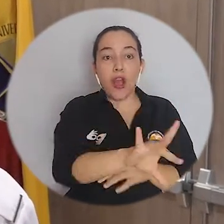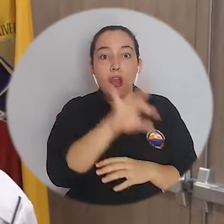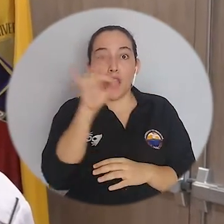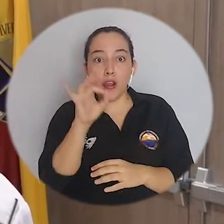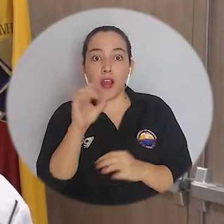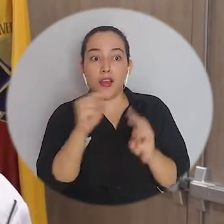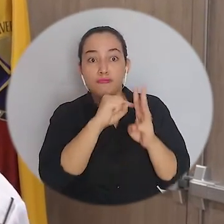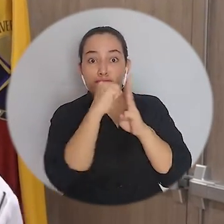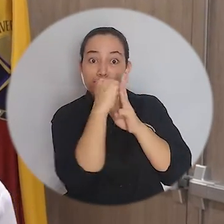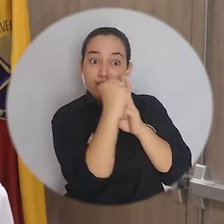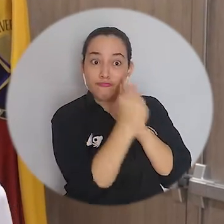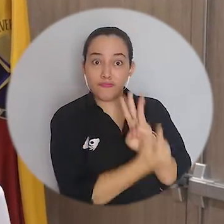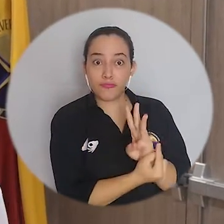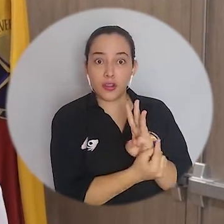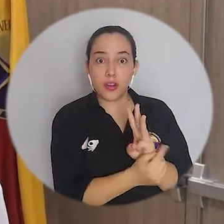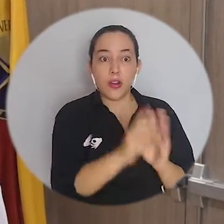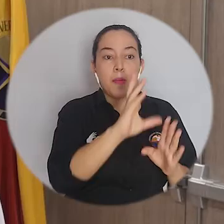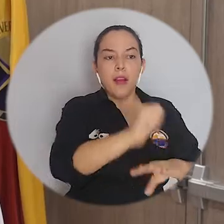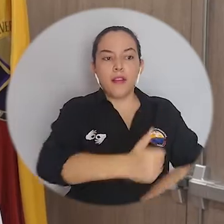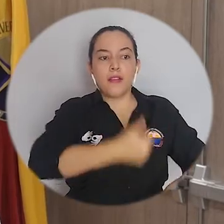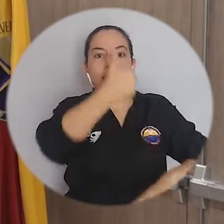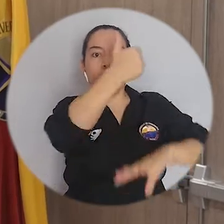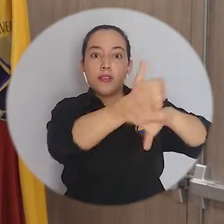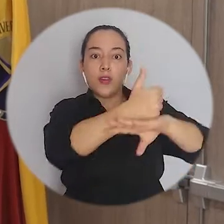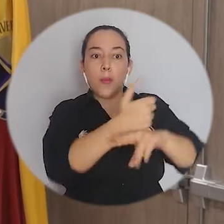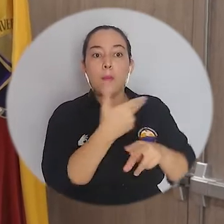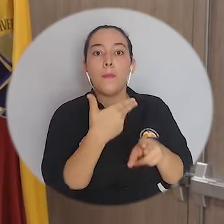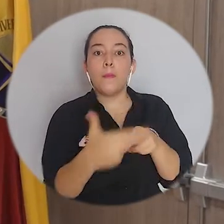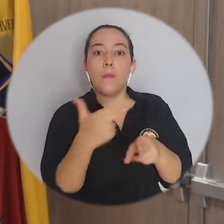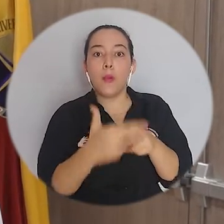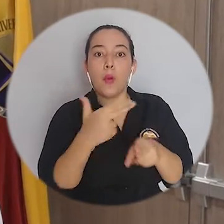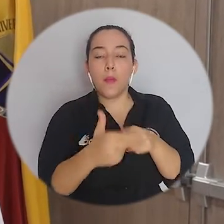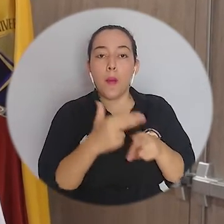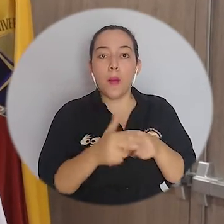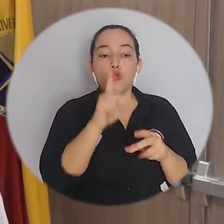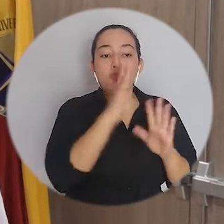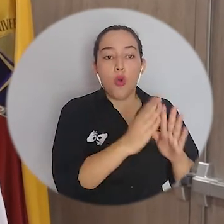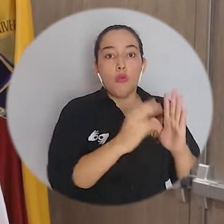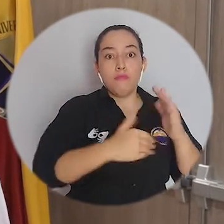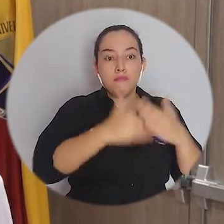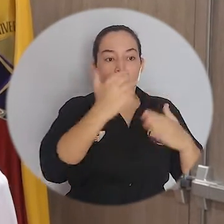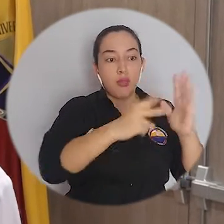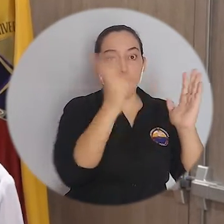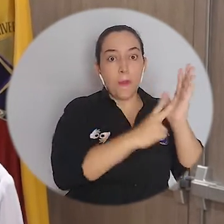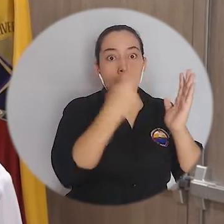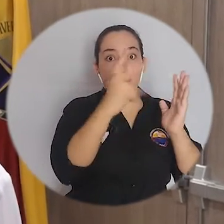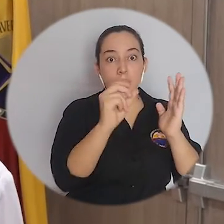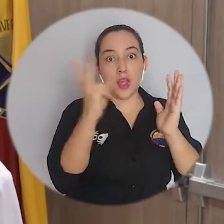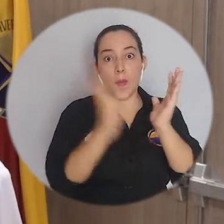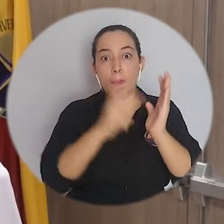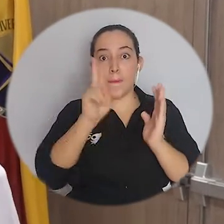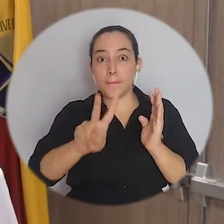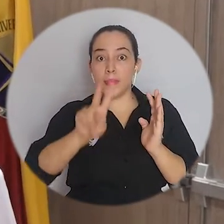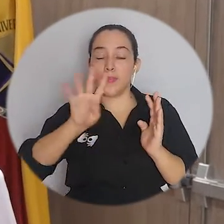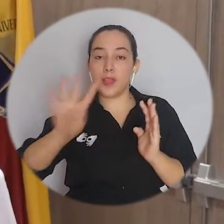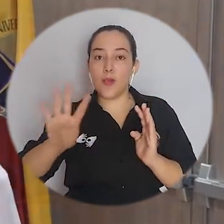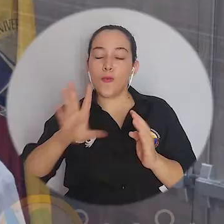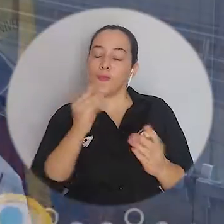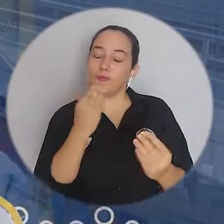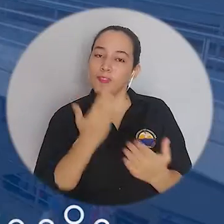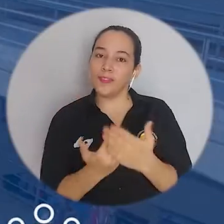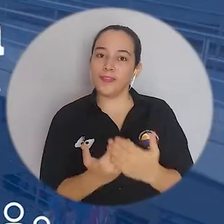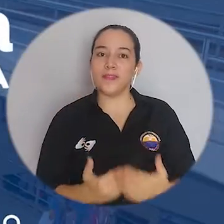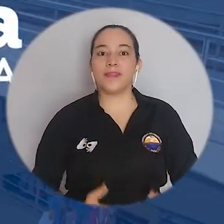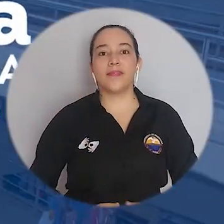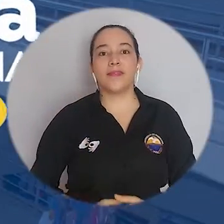se va a seleccionar la terna para rector, para designar el próximo rector para el periodo 2020-2024. Gracias.